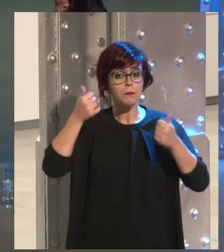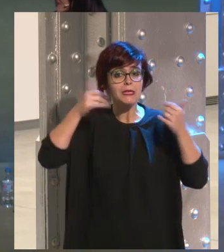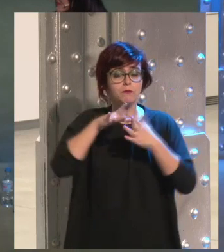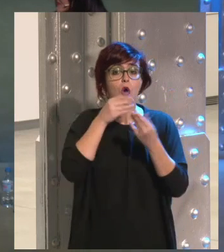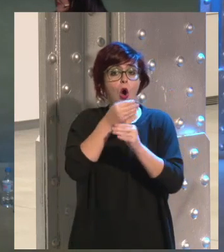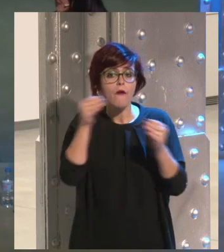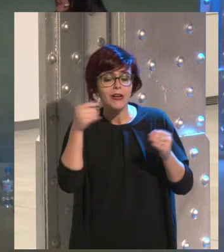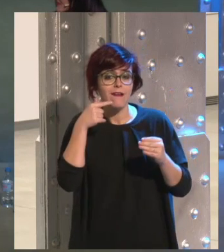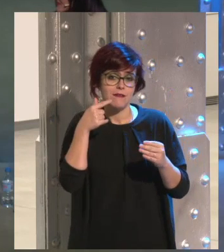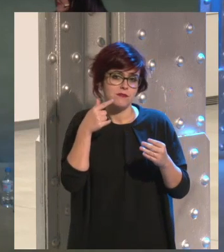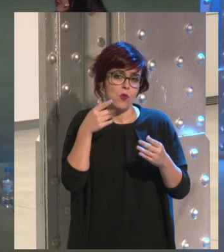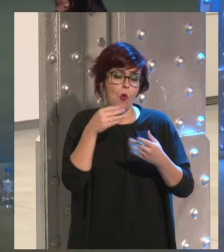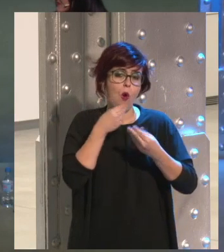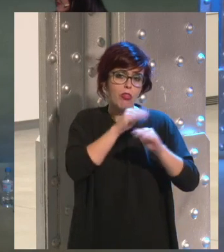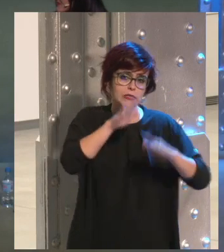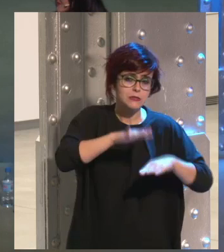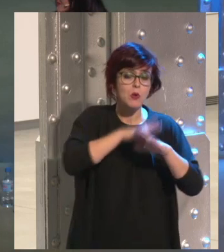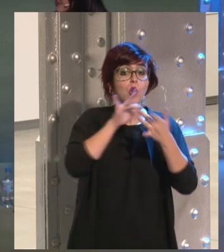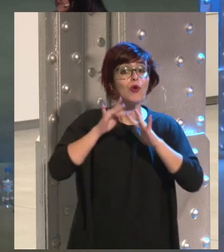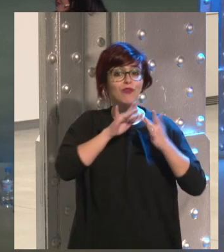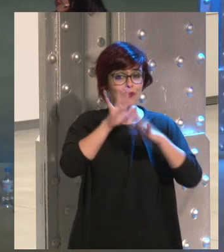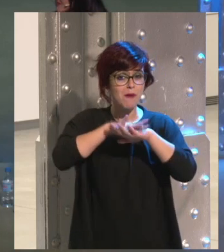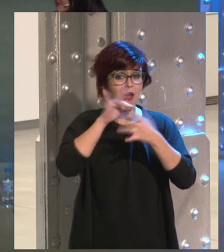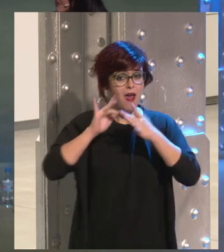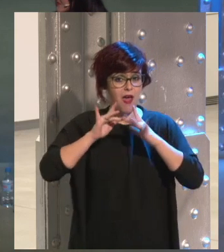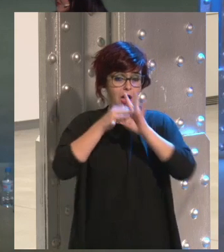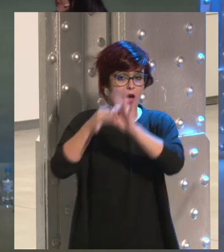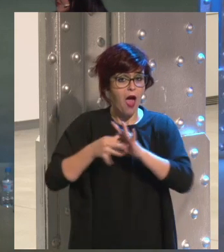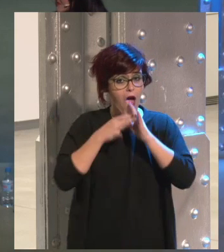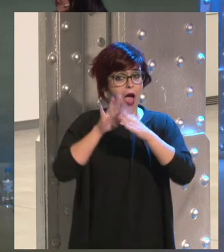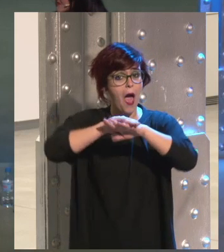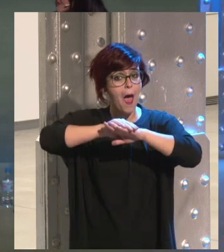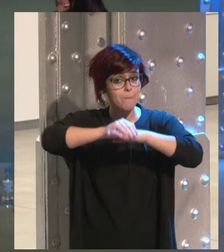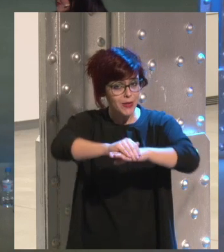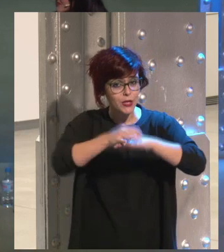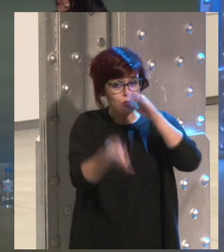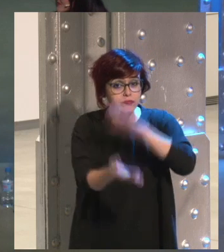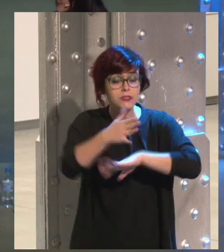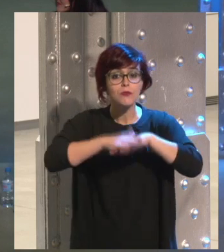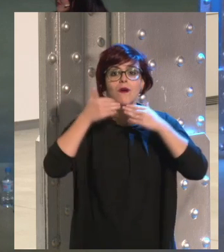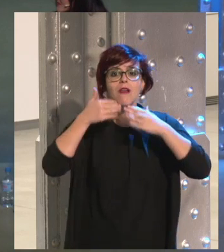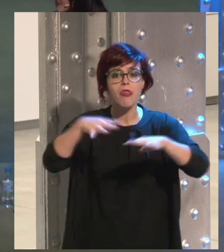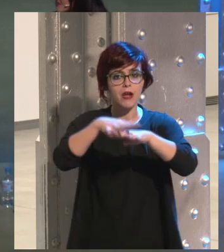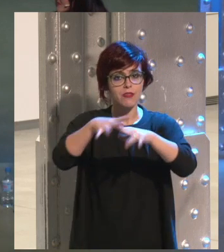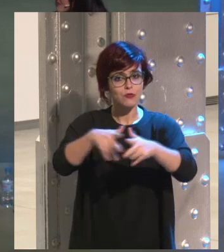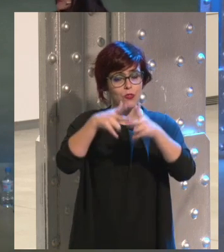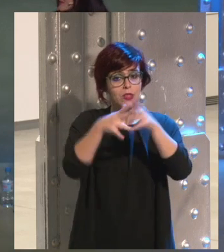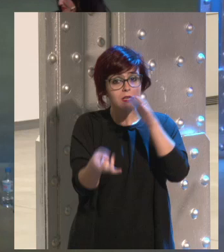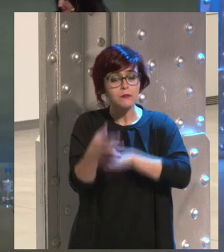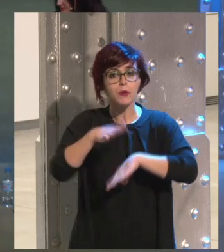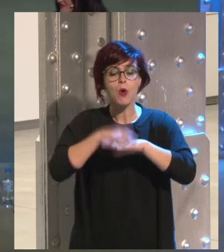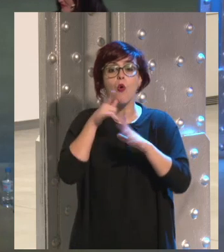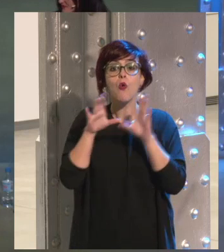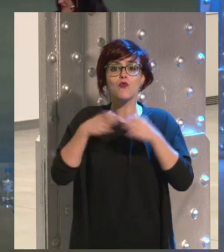jóvenes adolescentes que tiene más dificultades para relacionarse para encontrar amigos y precisamente lo que les ha ayudado las redes sociales es a